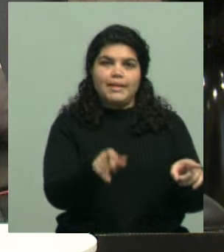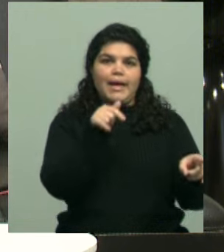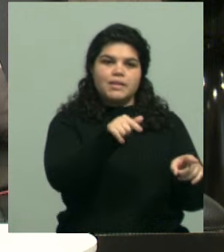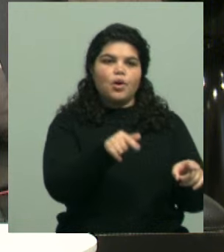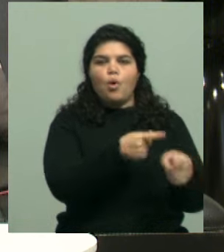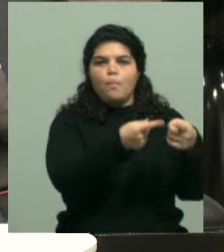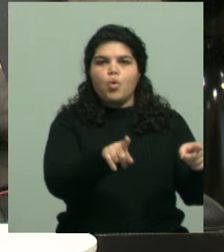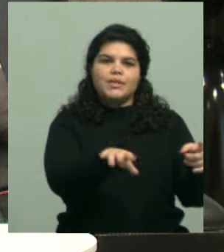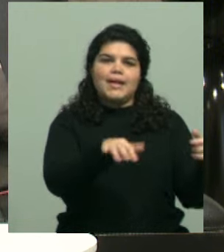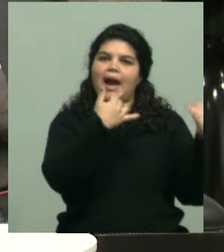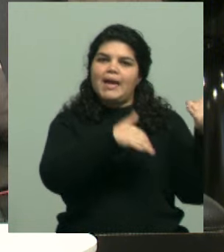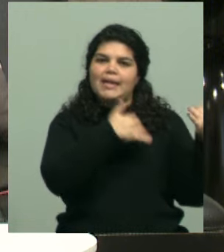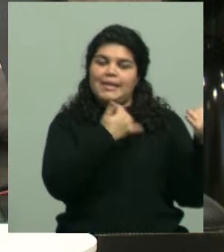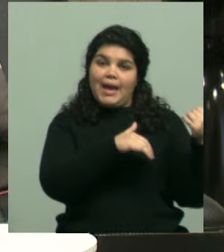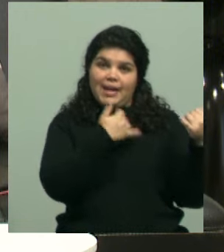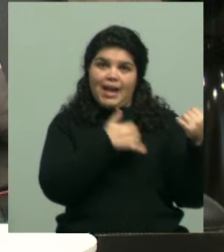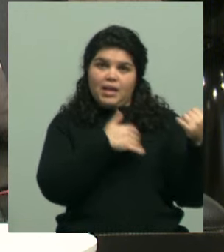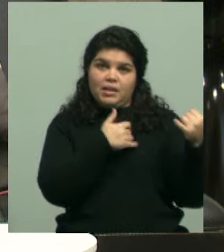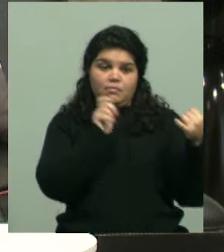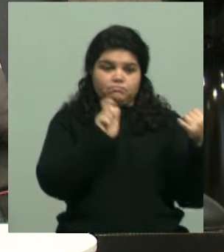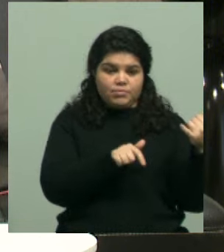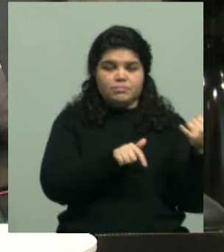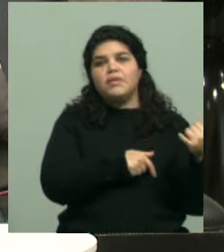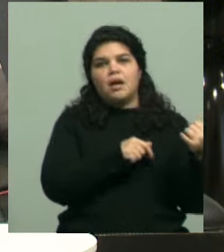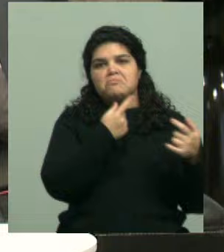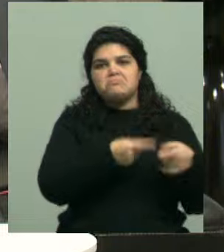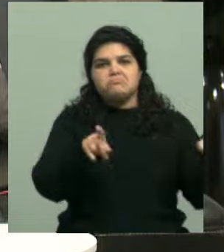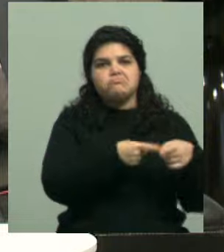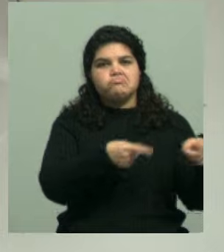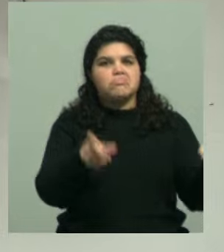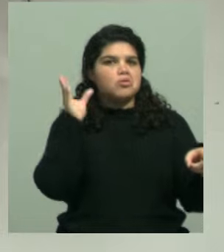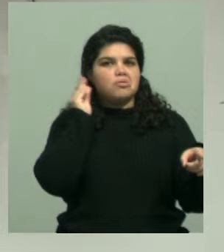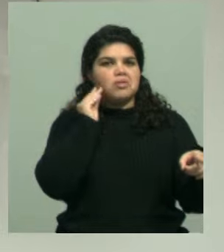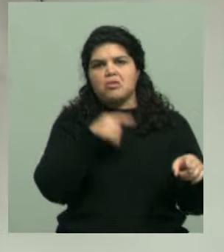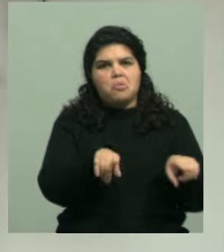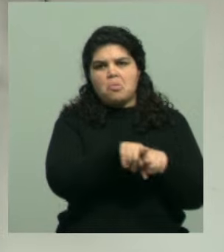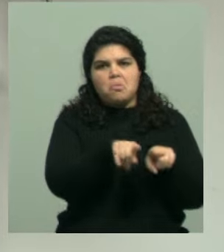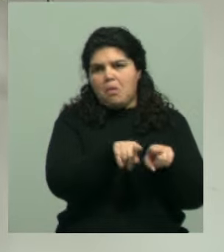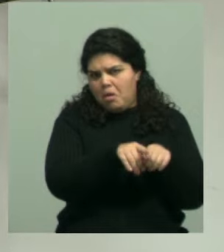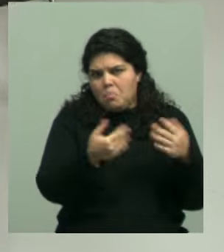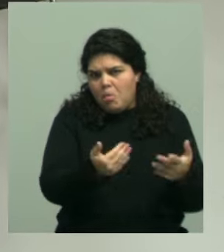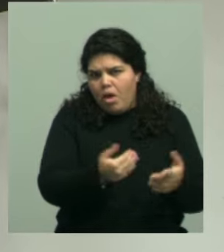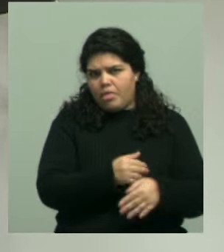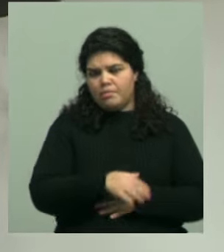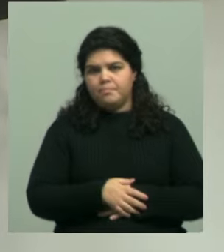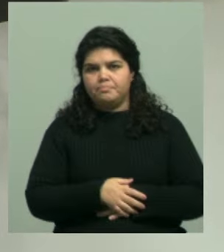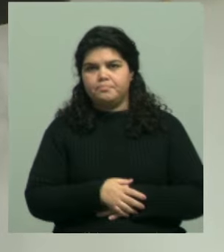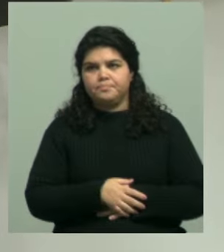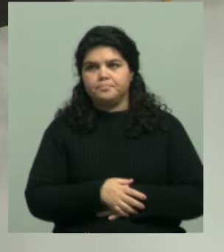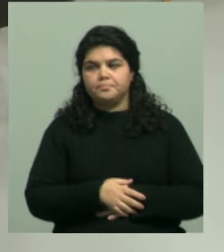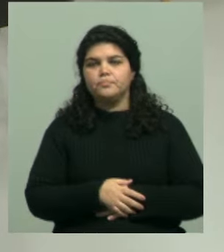guitarra y muchos lo usan, profesionalmente lo usan, así usarán los filtros también. Y a ver, ahora ya yendo a otro